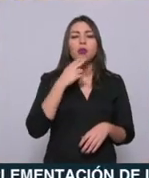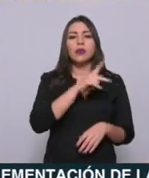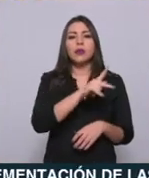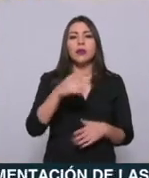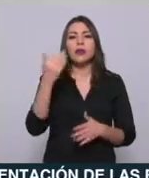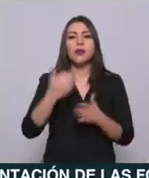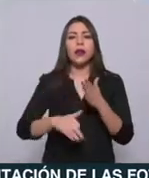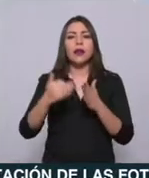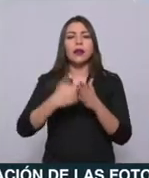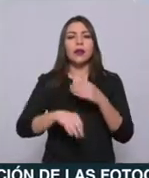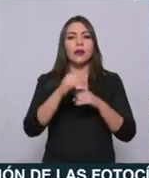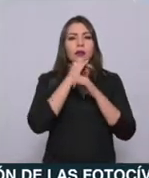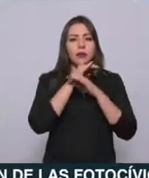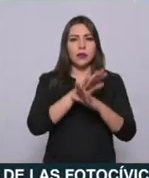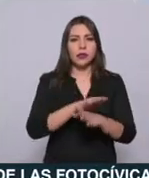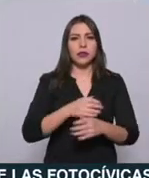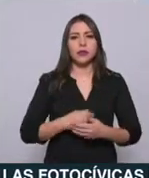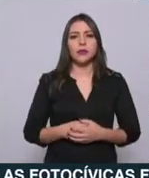conducta